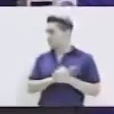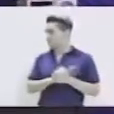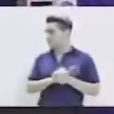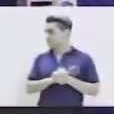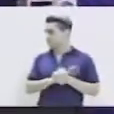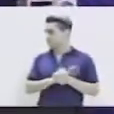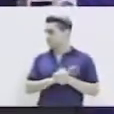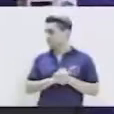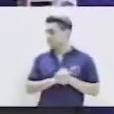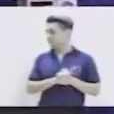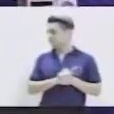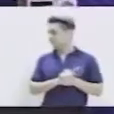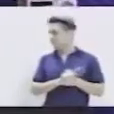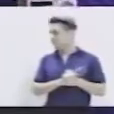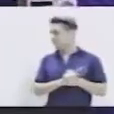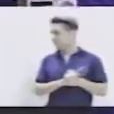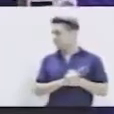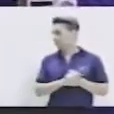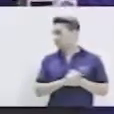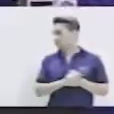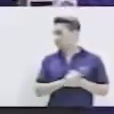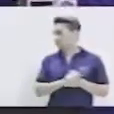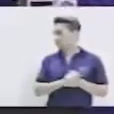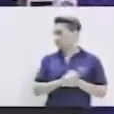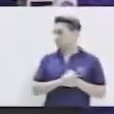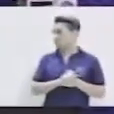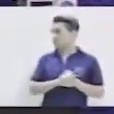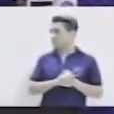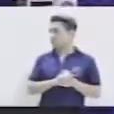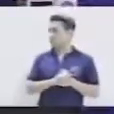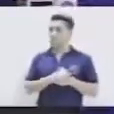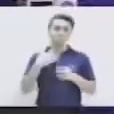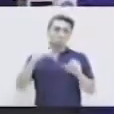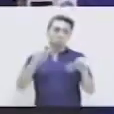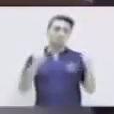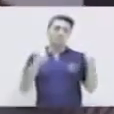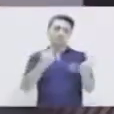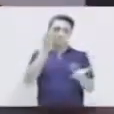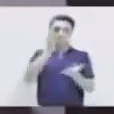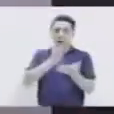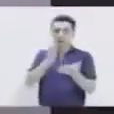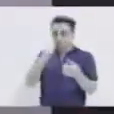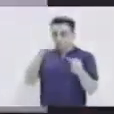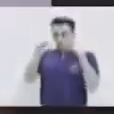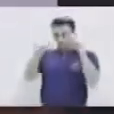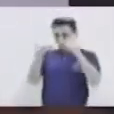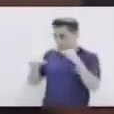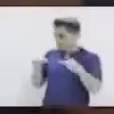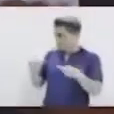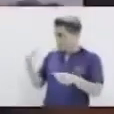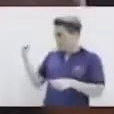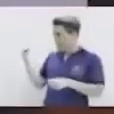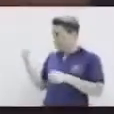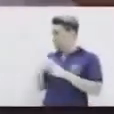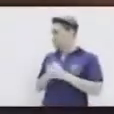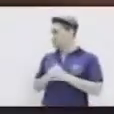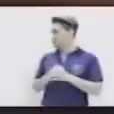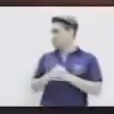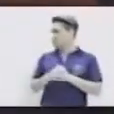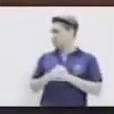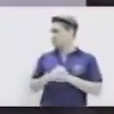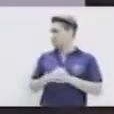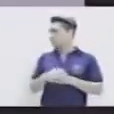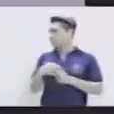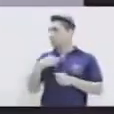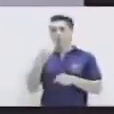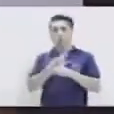como por ejemplo, podemos hacer unos perros. Utilizamos nuestro color café o